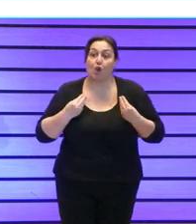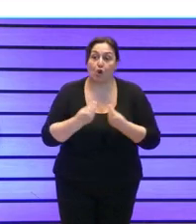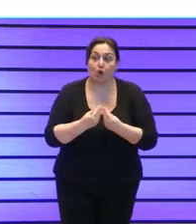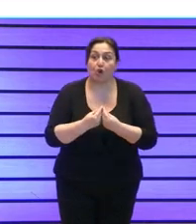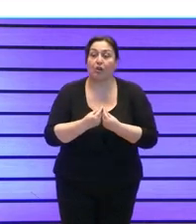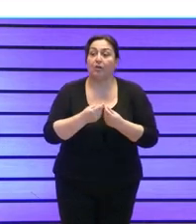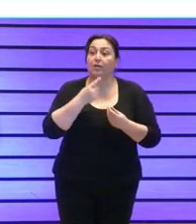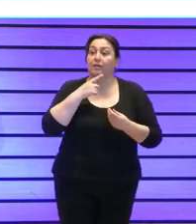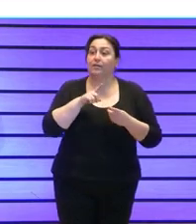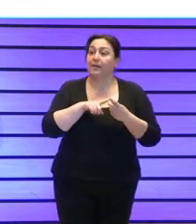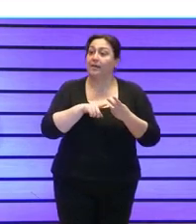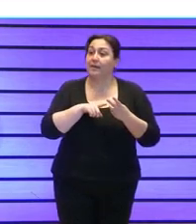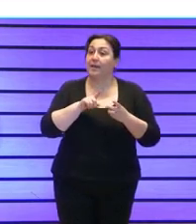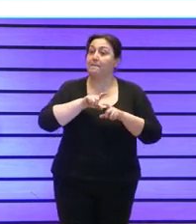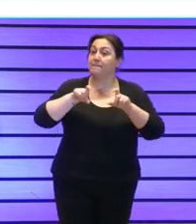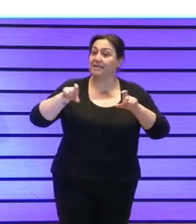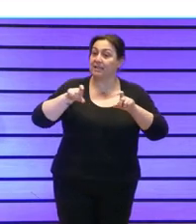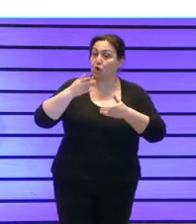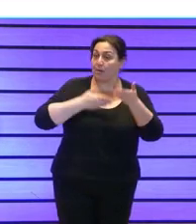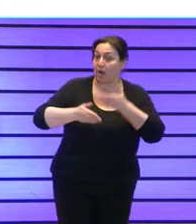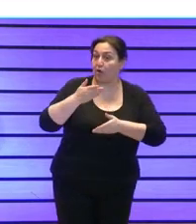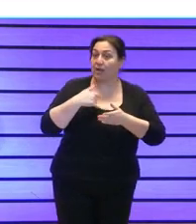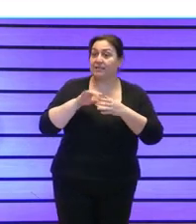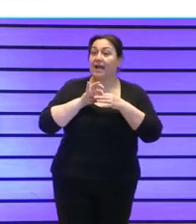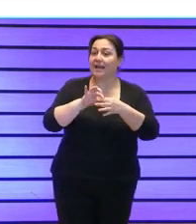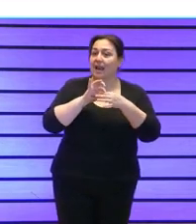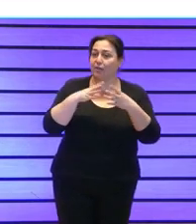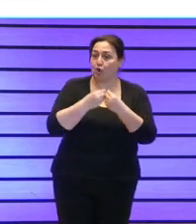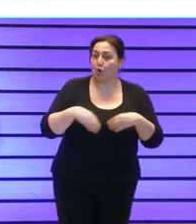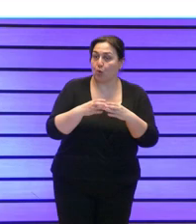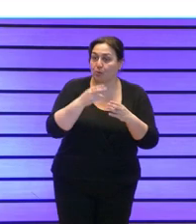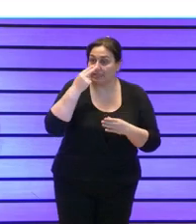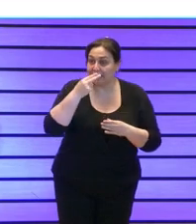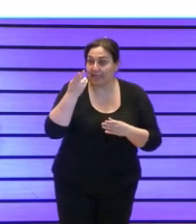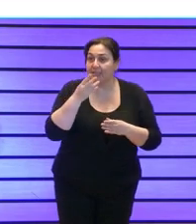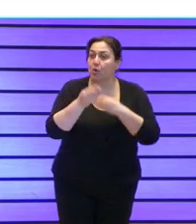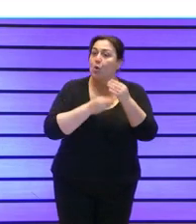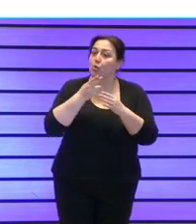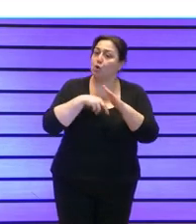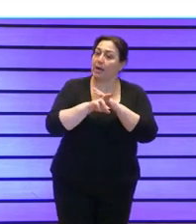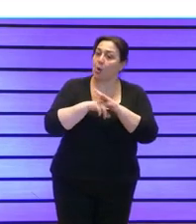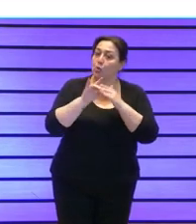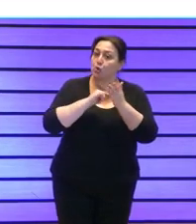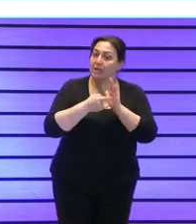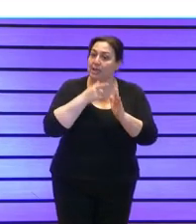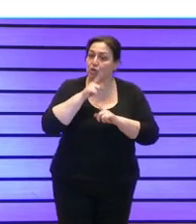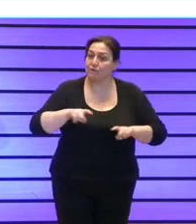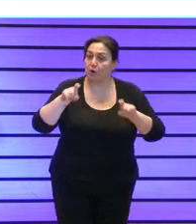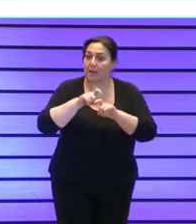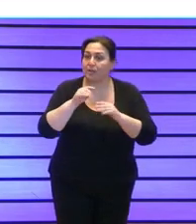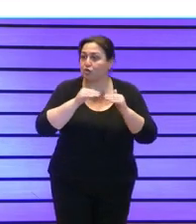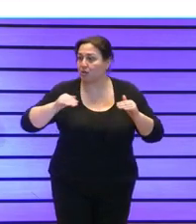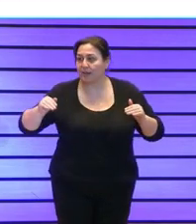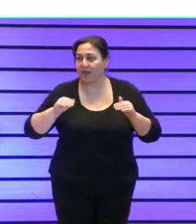de selección de empresas colaboradoras de relación con los grupos de interés de uso de recursos técnicos informáticos de sostenibilidad